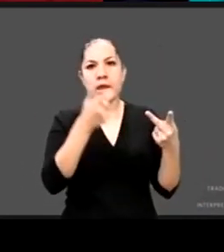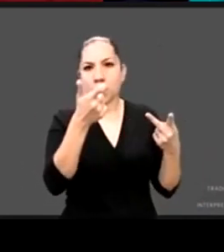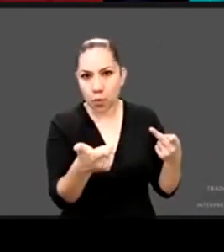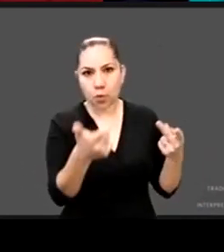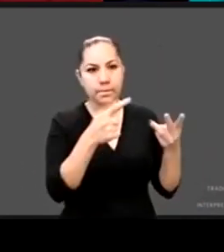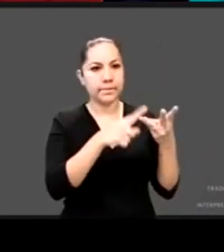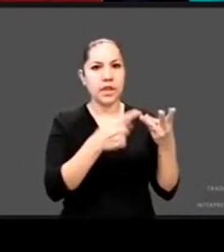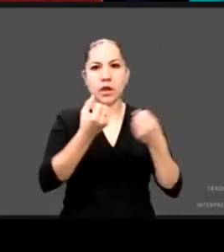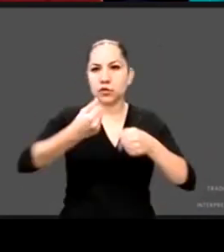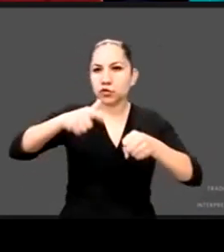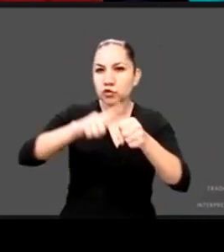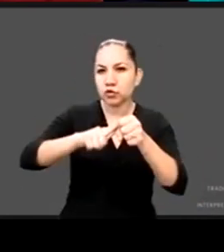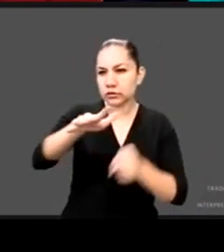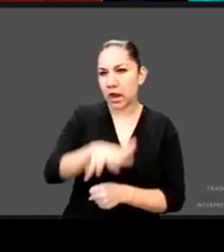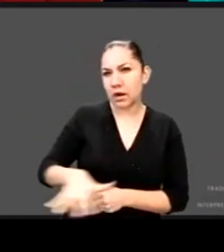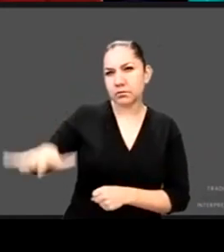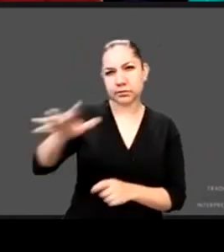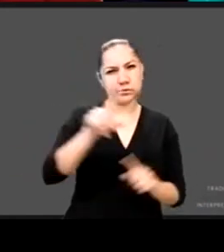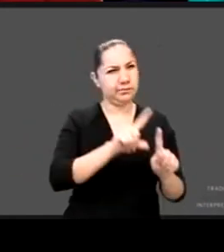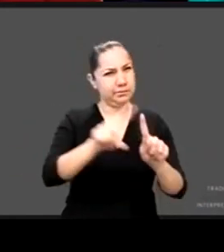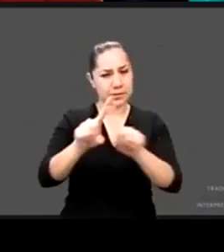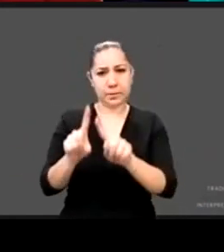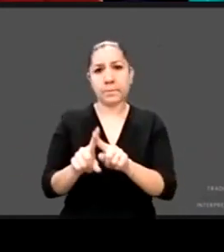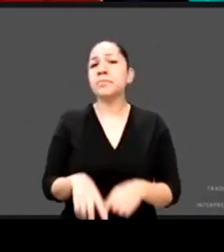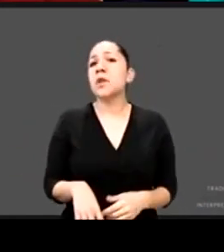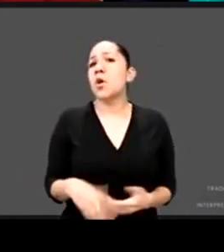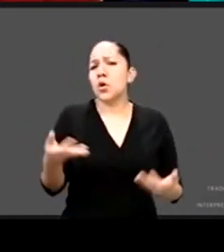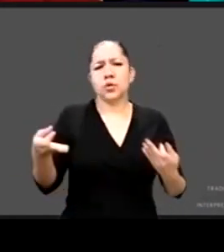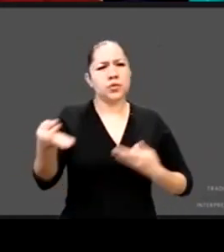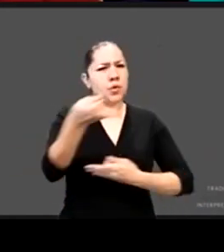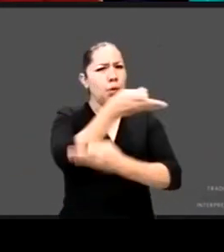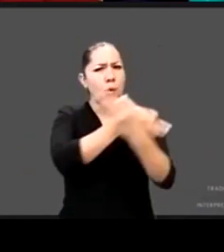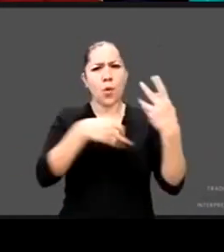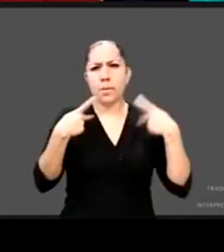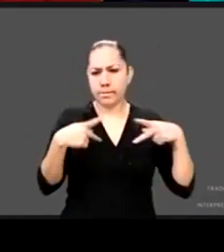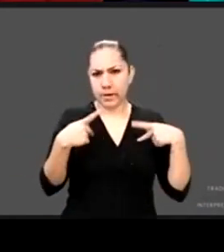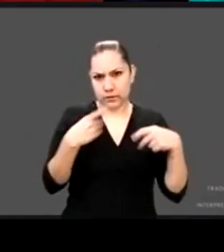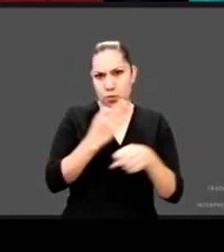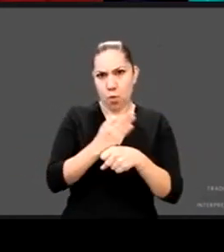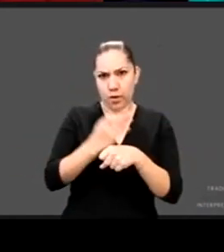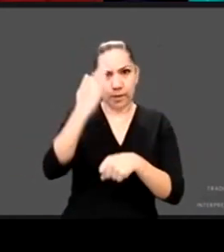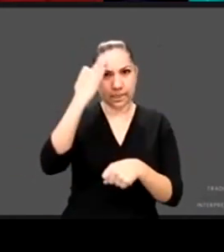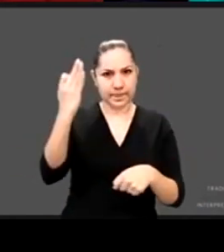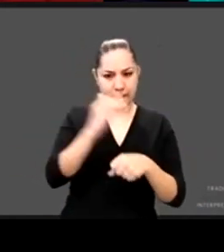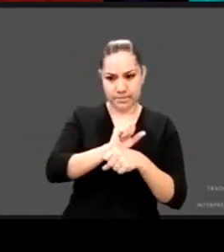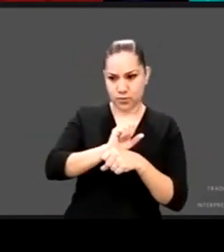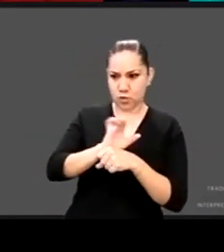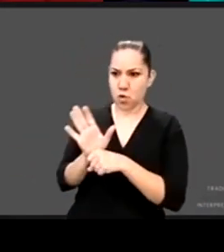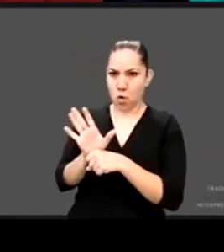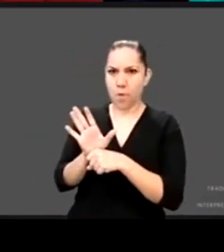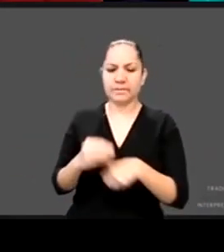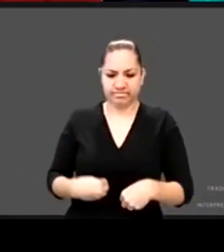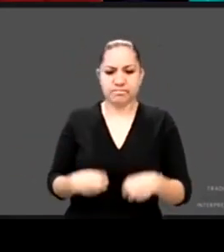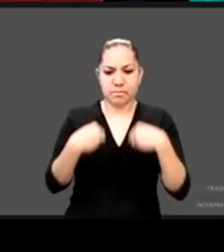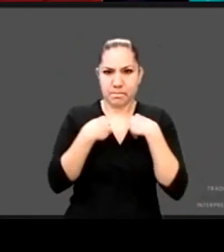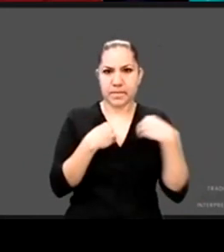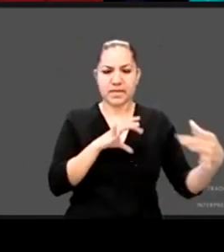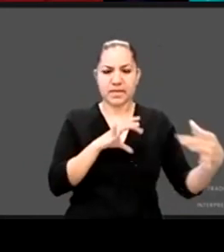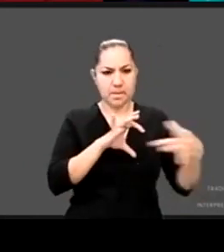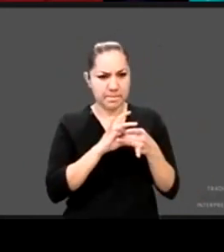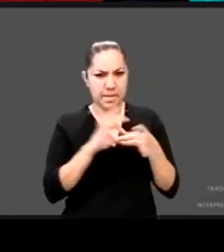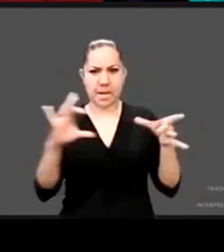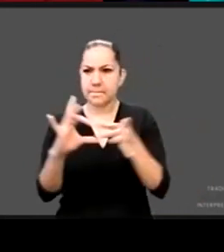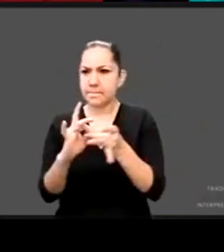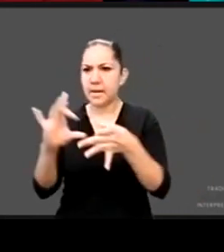Todas las personas nos estamos viendo afectadas de una u otra forma y la niñez enfrenta retos específicos